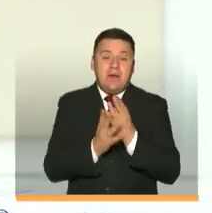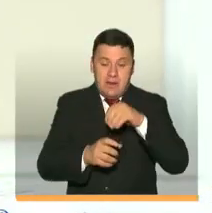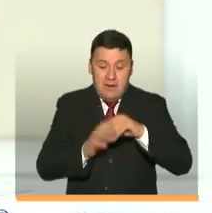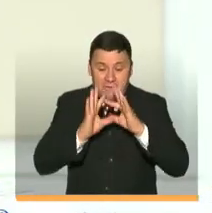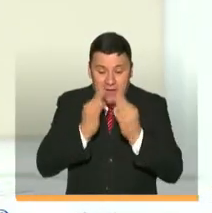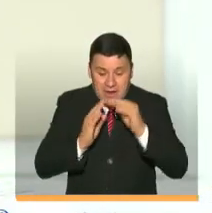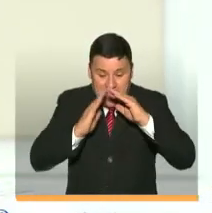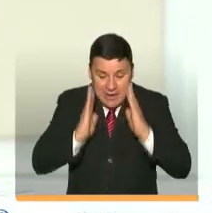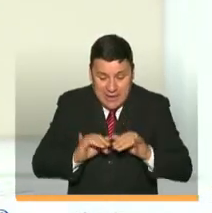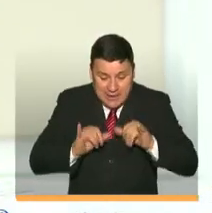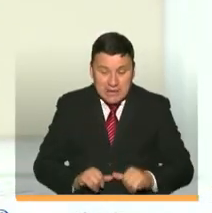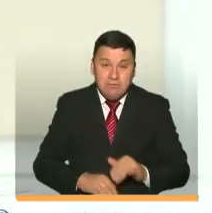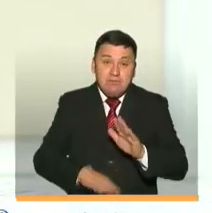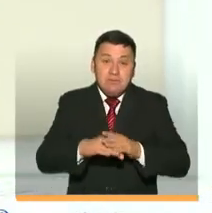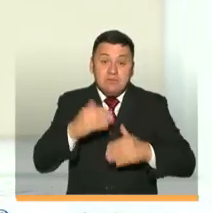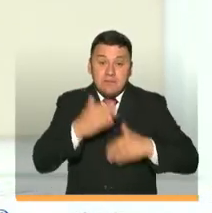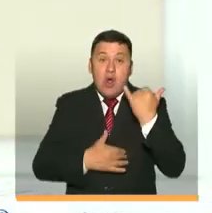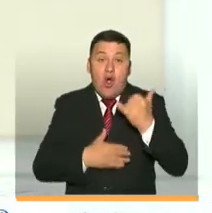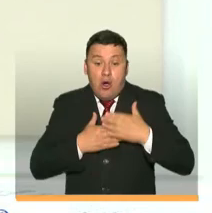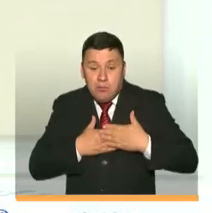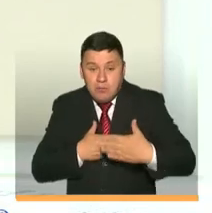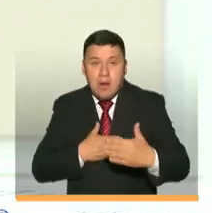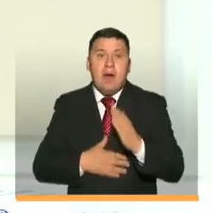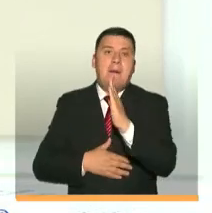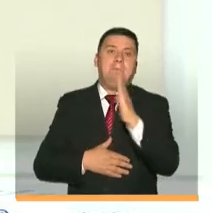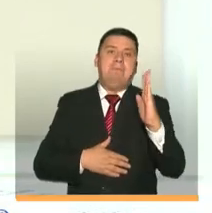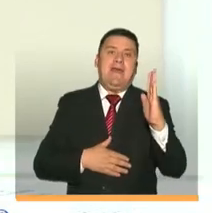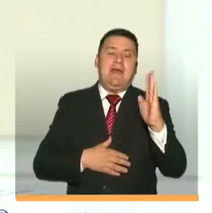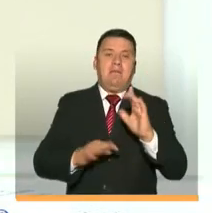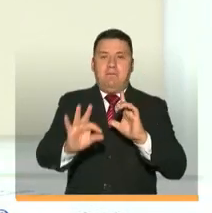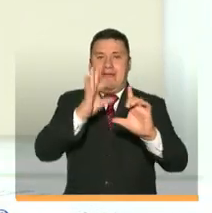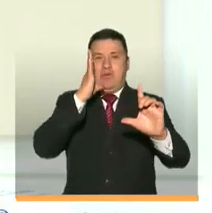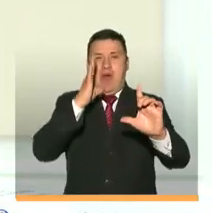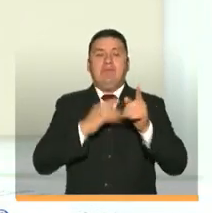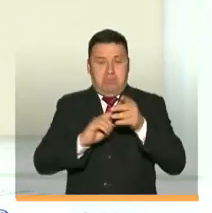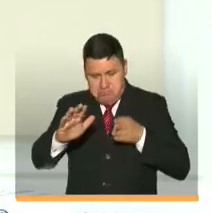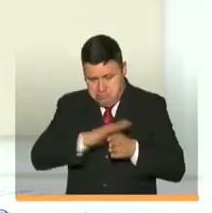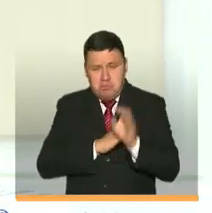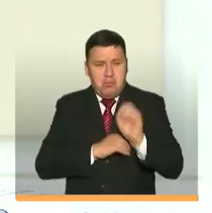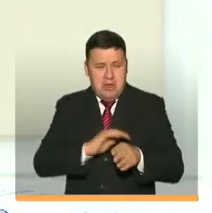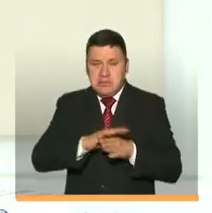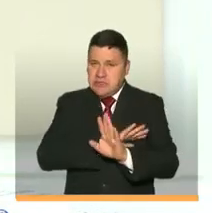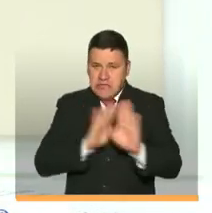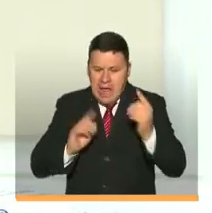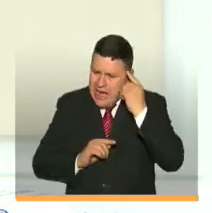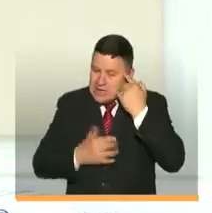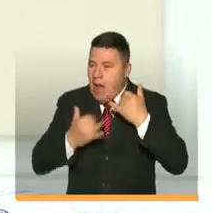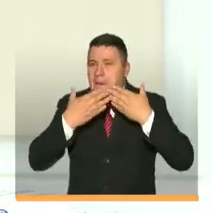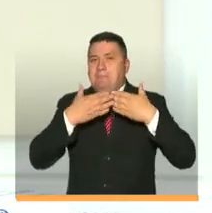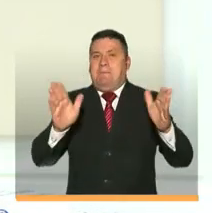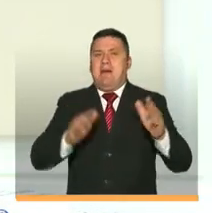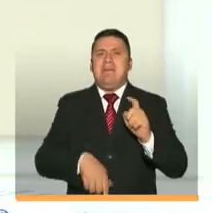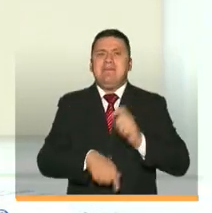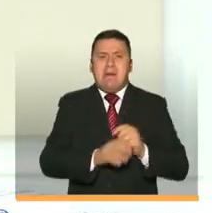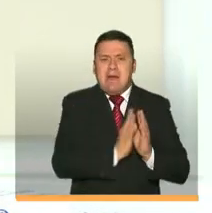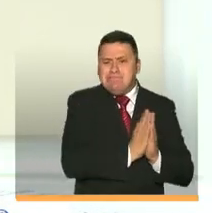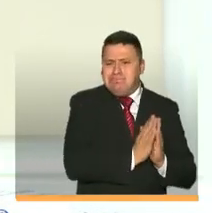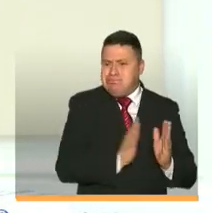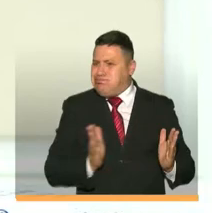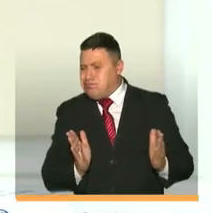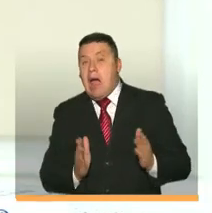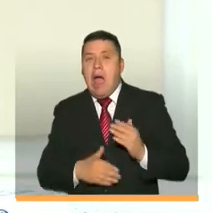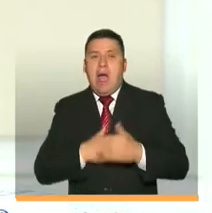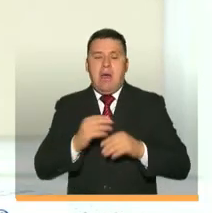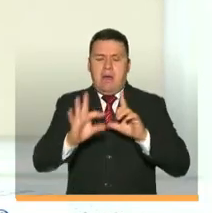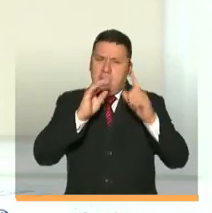colombiana que también, a partir de hoy, disponemos de la biblioteca digital. La biblioteca digital fue hecha y pensada para estos tiempos, pero además